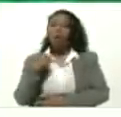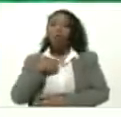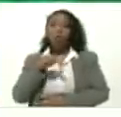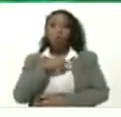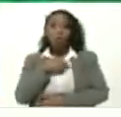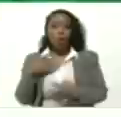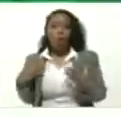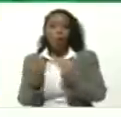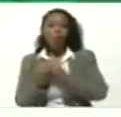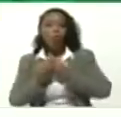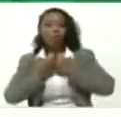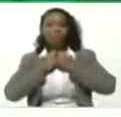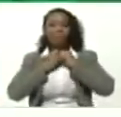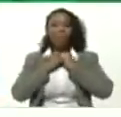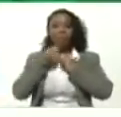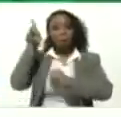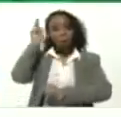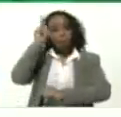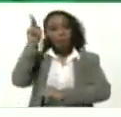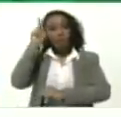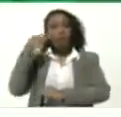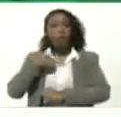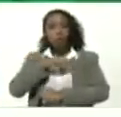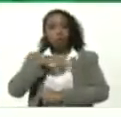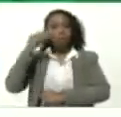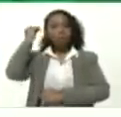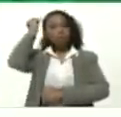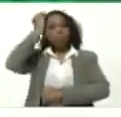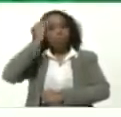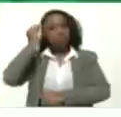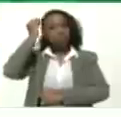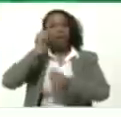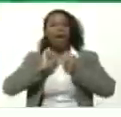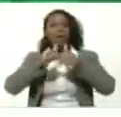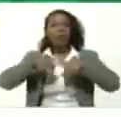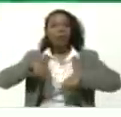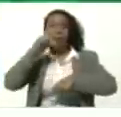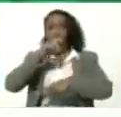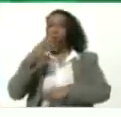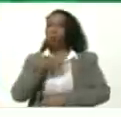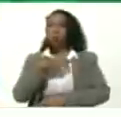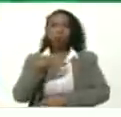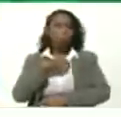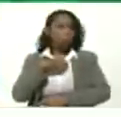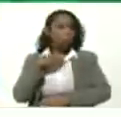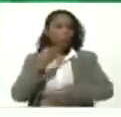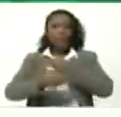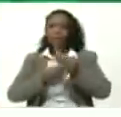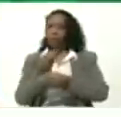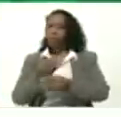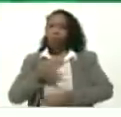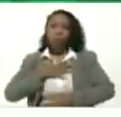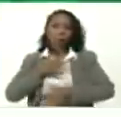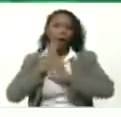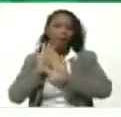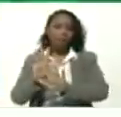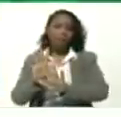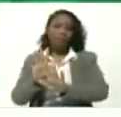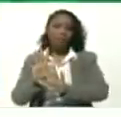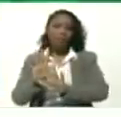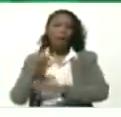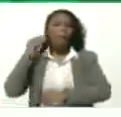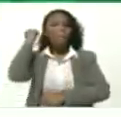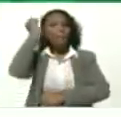Aristóbulo El profe Lo pensamos Para inicio de este año No se pudo No hubo las condiciones Lo